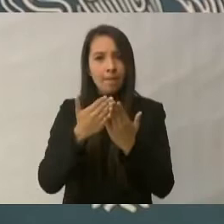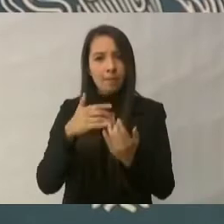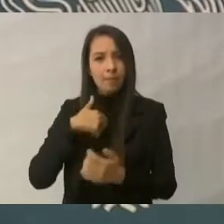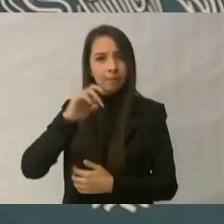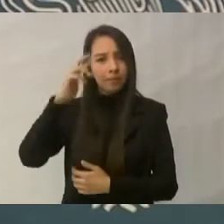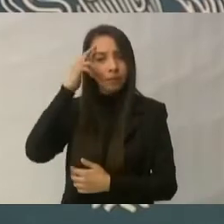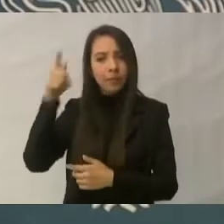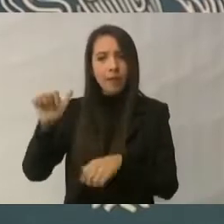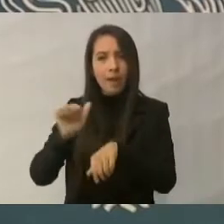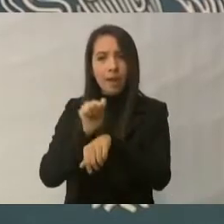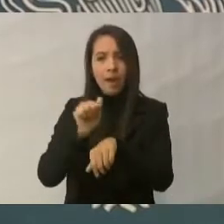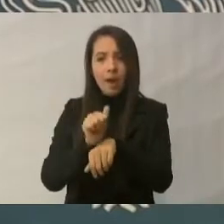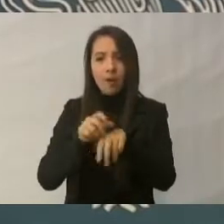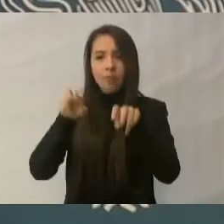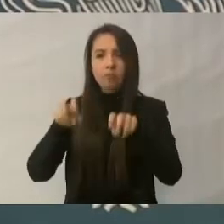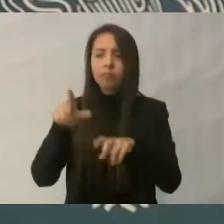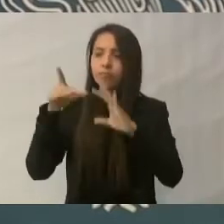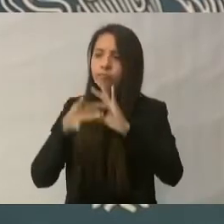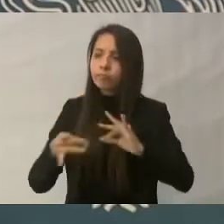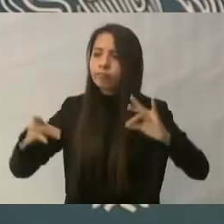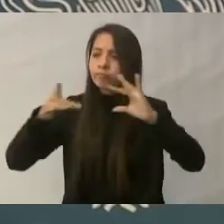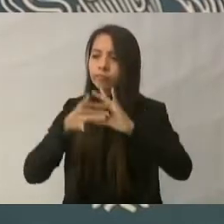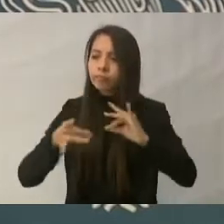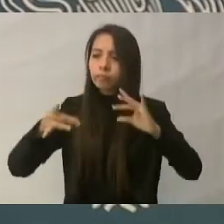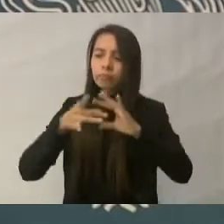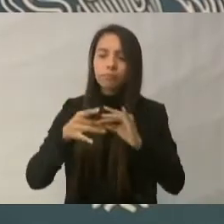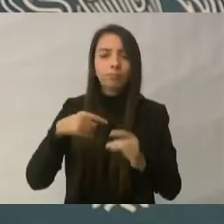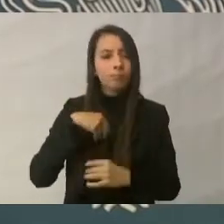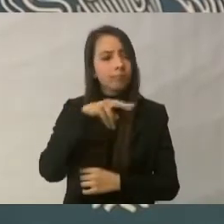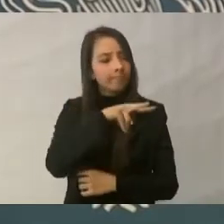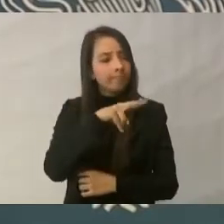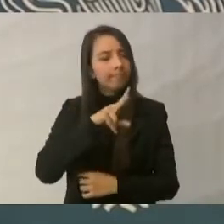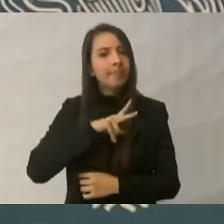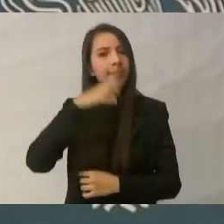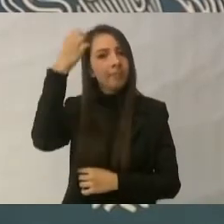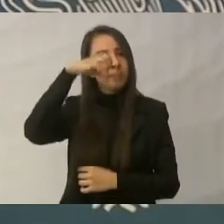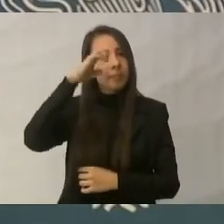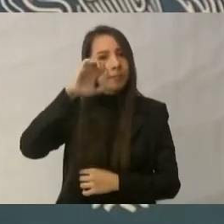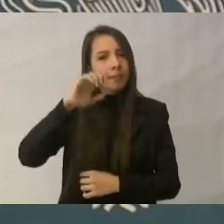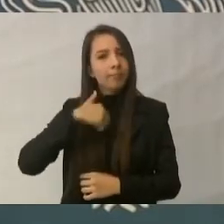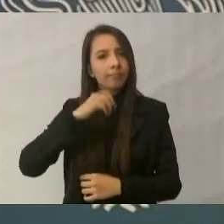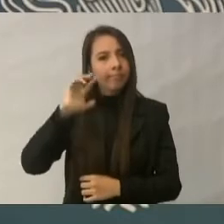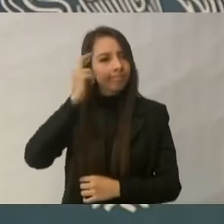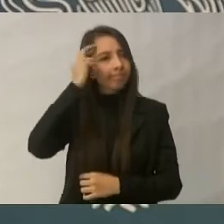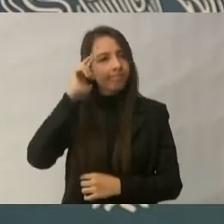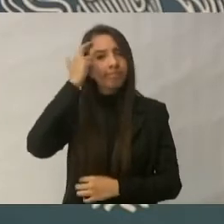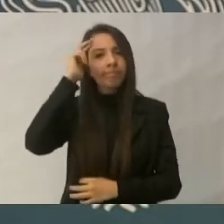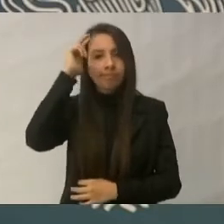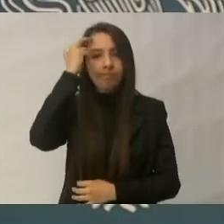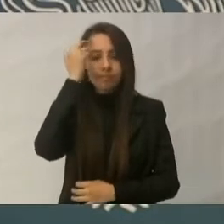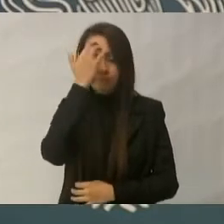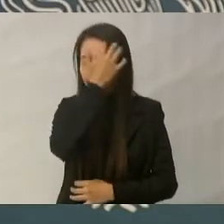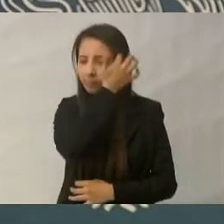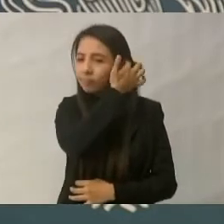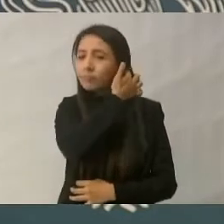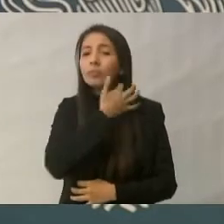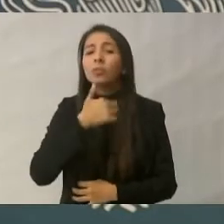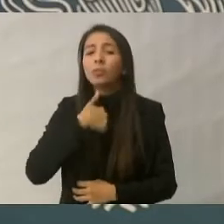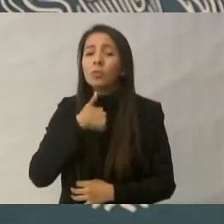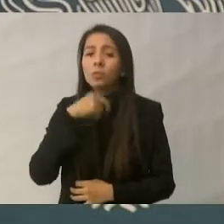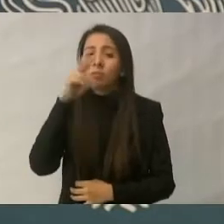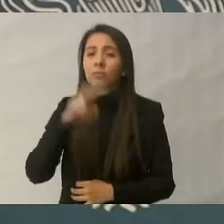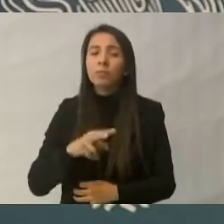dictando y a mí me quedaron muchas experiencias y obviamente yo tengo una gran admiración